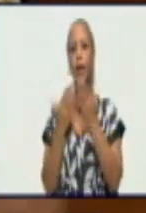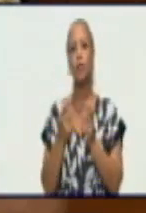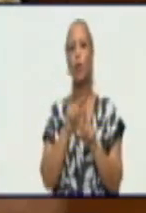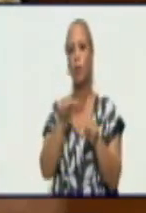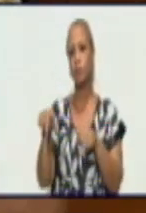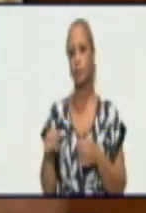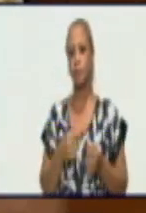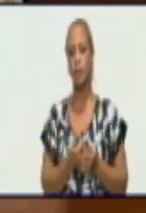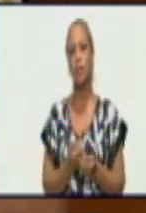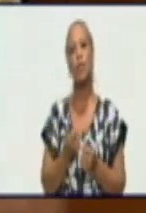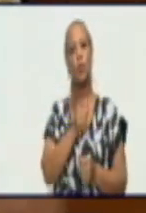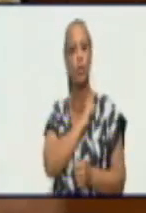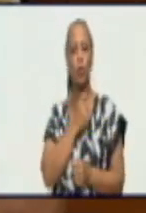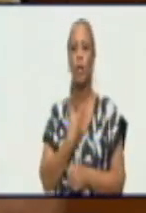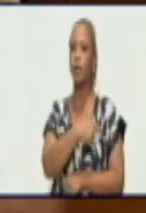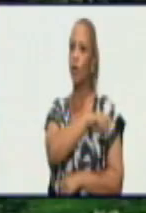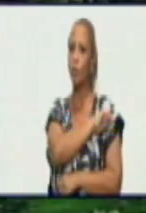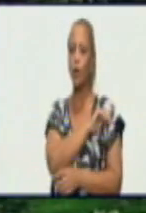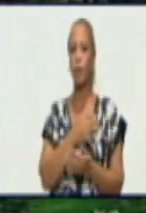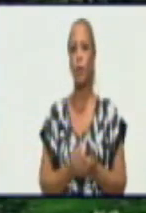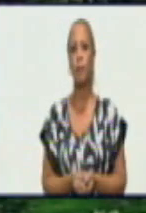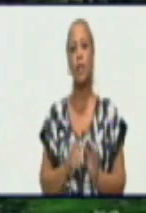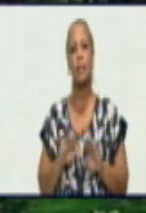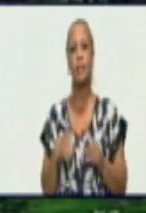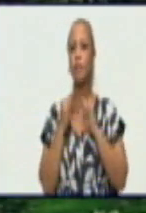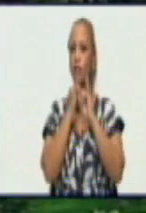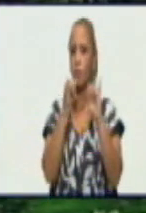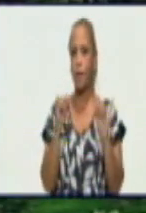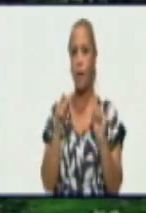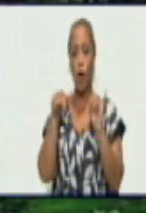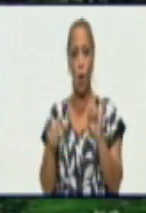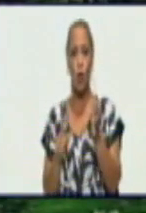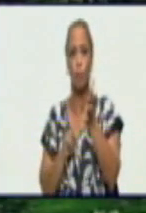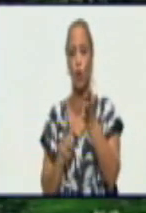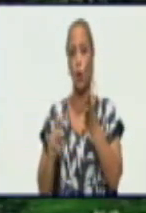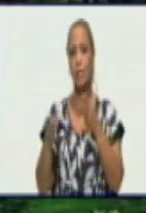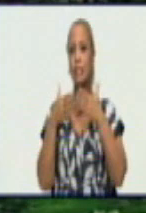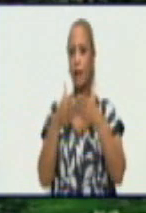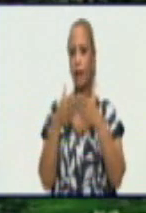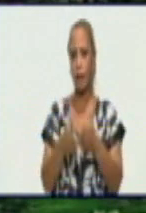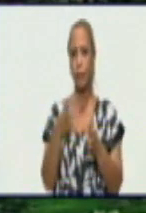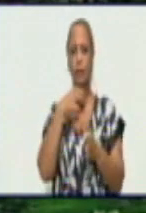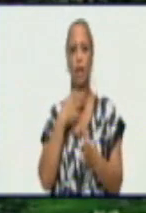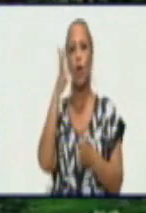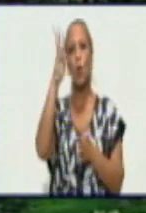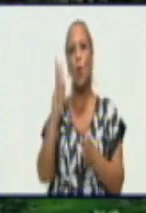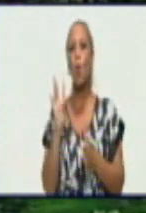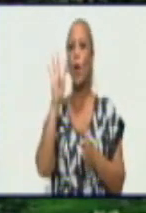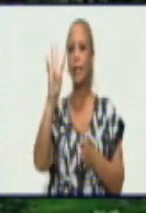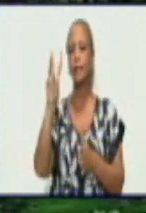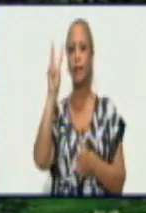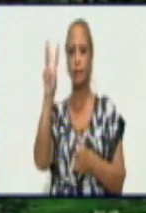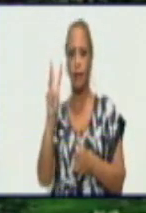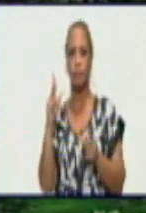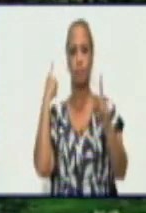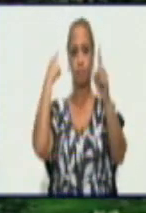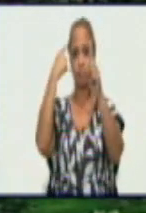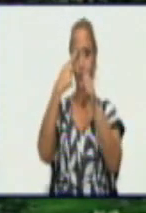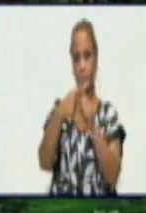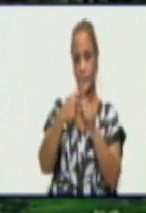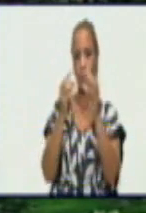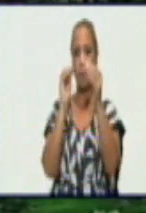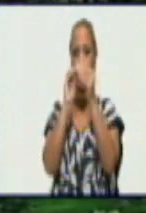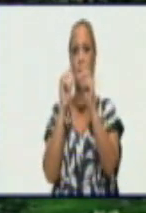Y para nuestro querido pueblo. Ya adelantábamos que hoy la provincia amaneció con un total de 43 casos positivos al nuevo